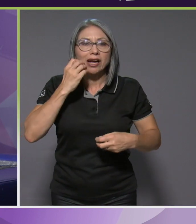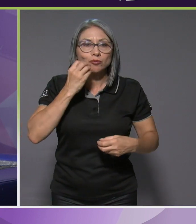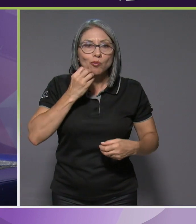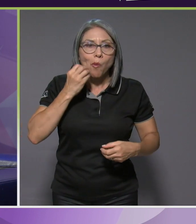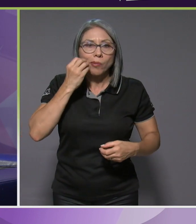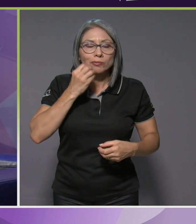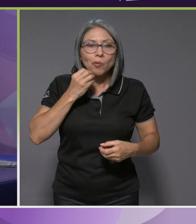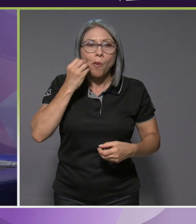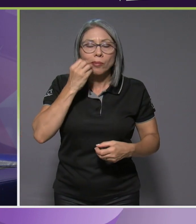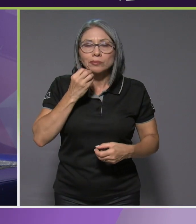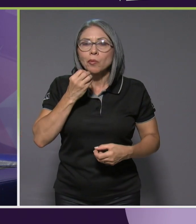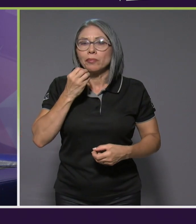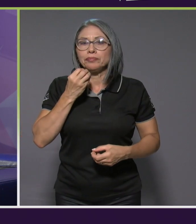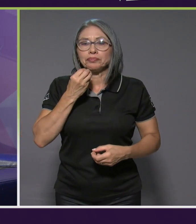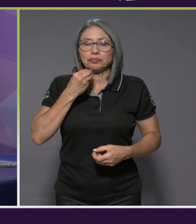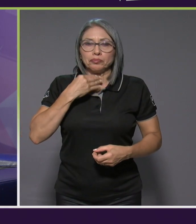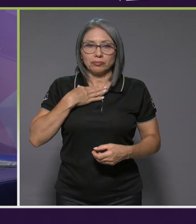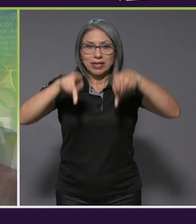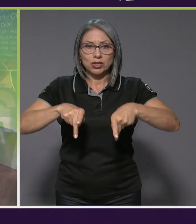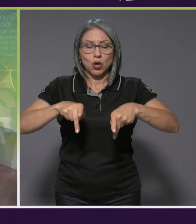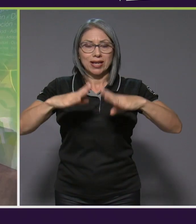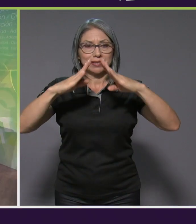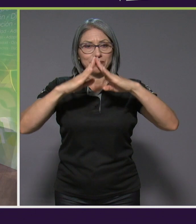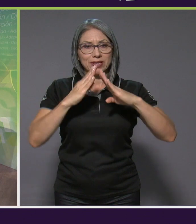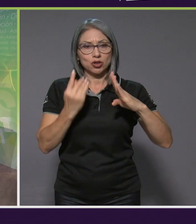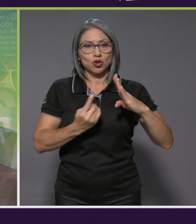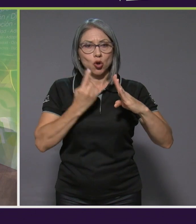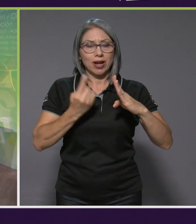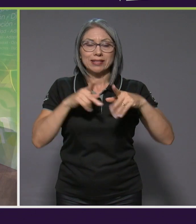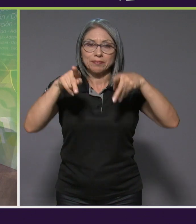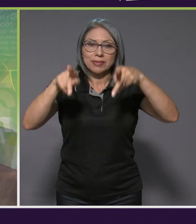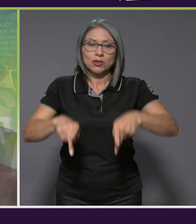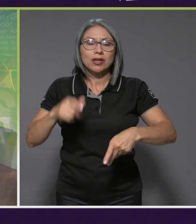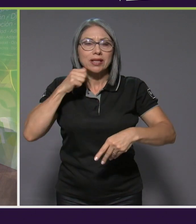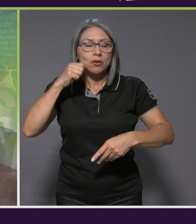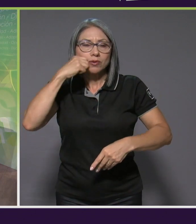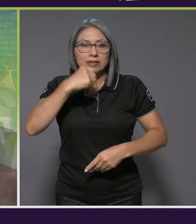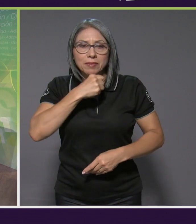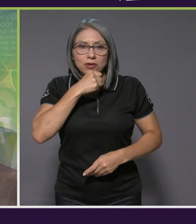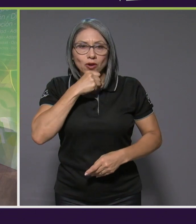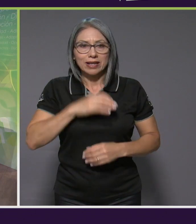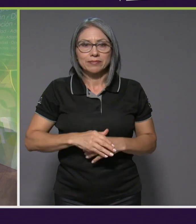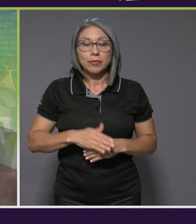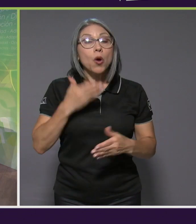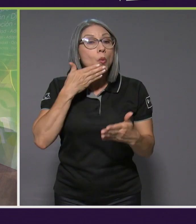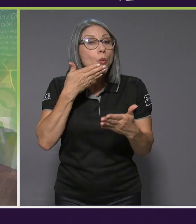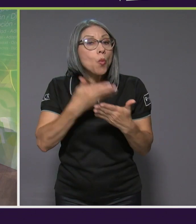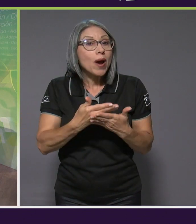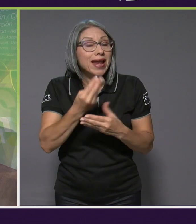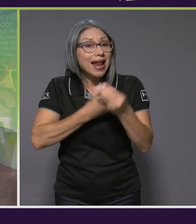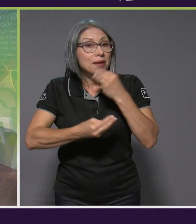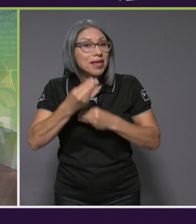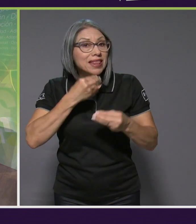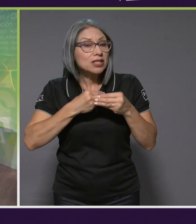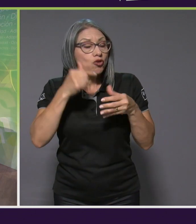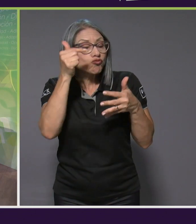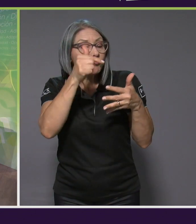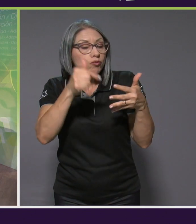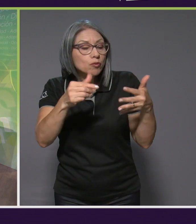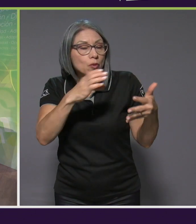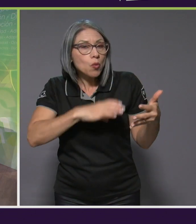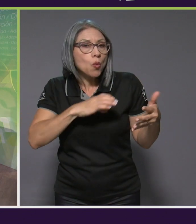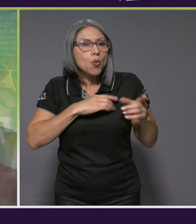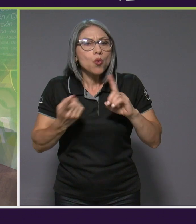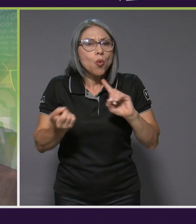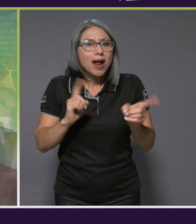muy importante que también hay que prestarle atención. ¿Cuáles son como las claves de una buena alimentación? Porque cada cuerpo, cada organismo es